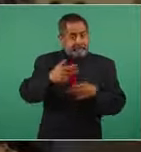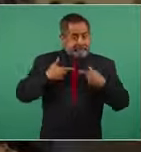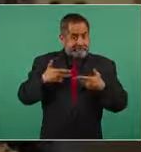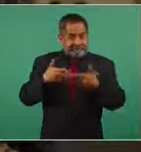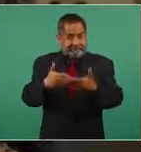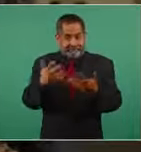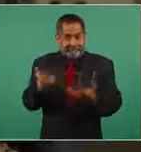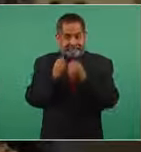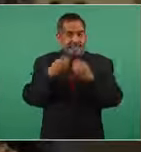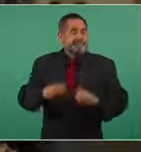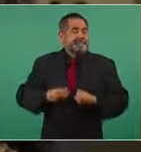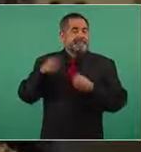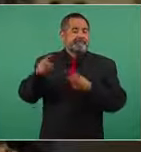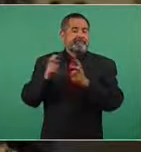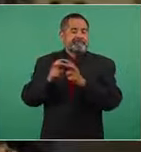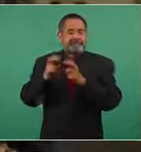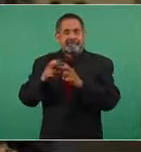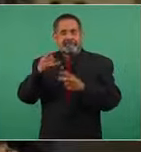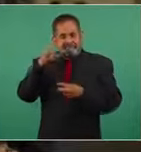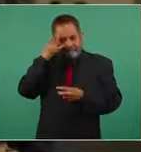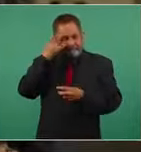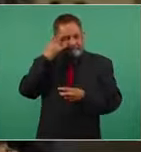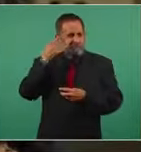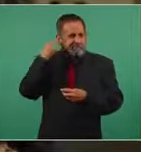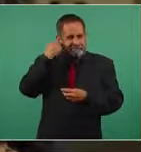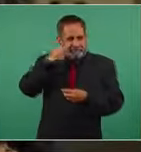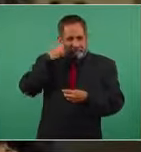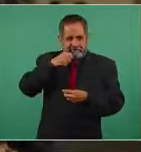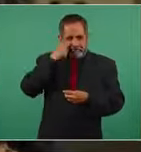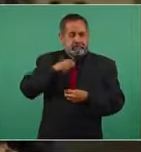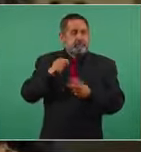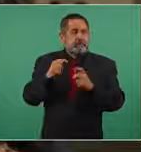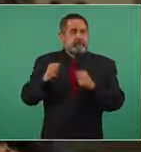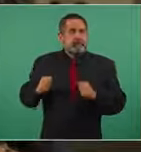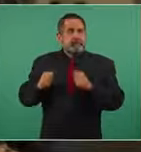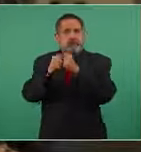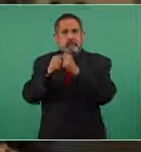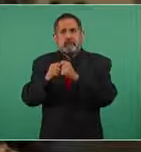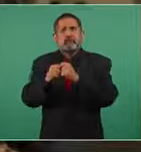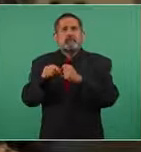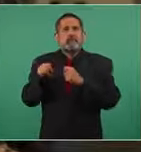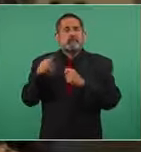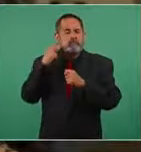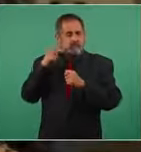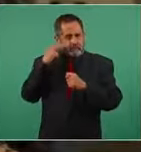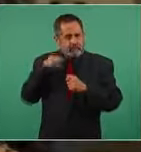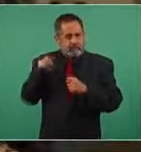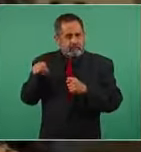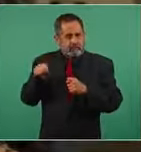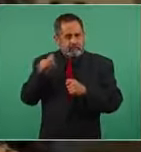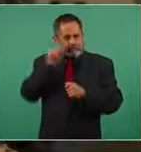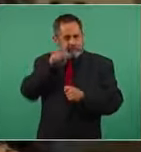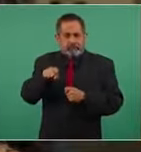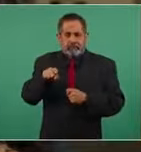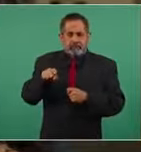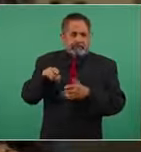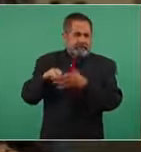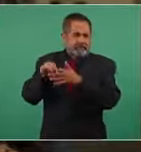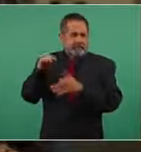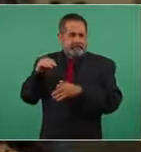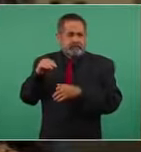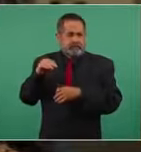en Tampico, Campeche, Tabasco, Tuxpan, Veracruz y en el malecón, bueno,